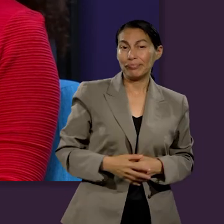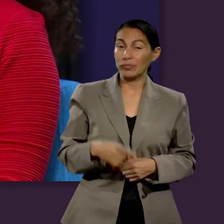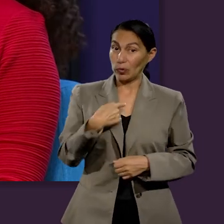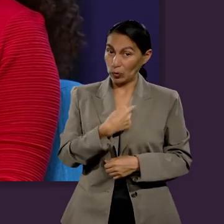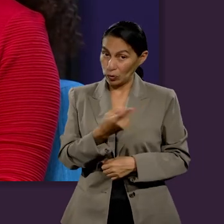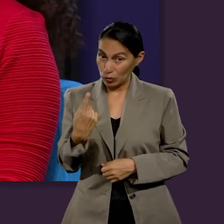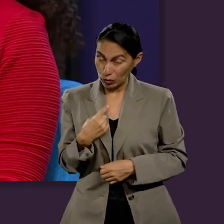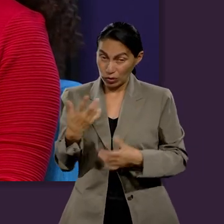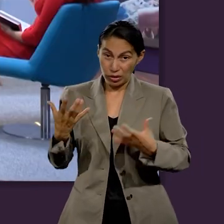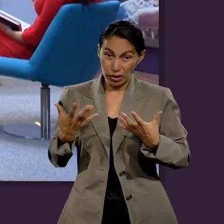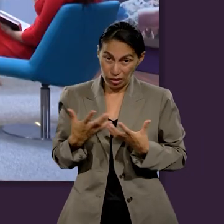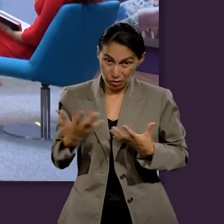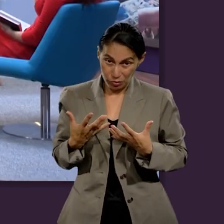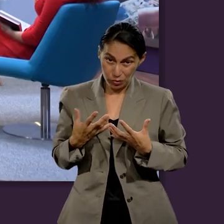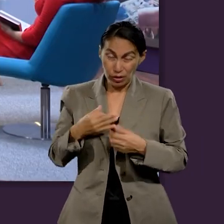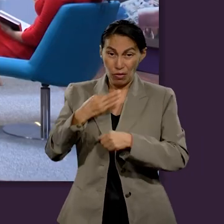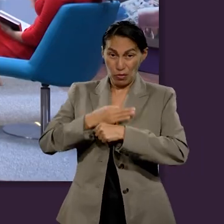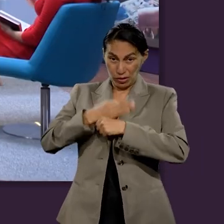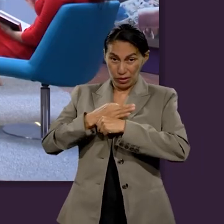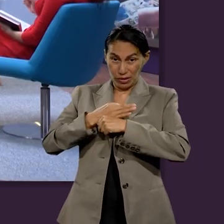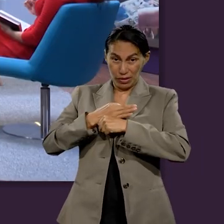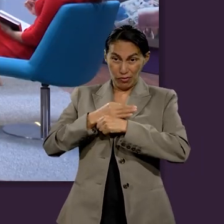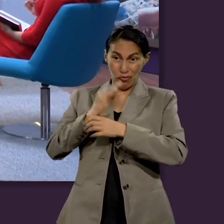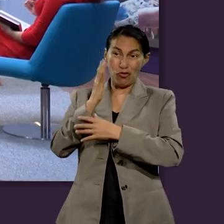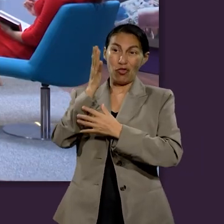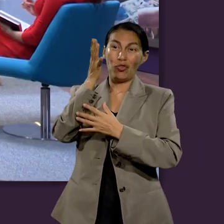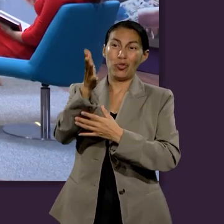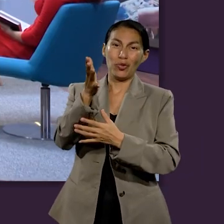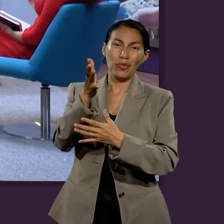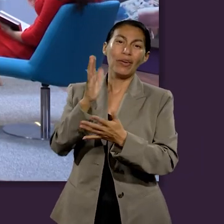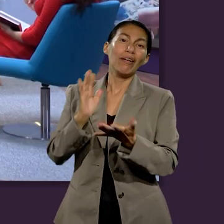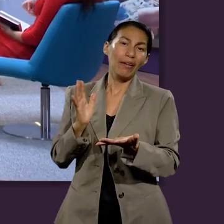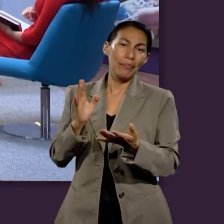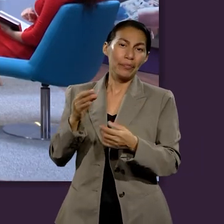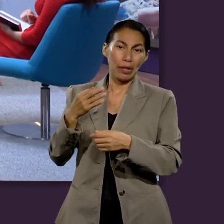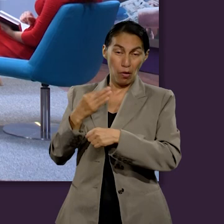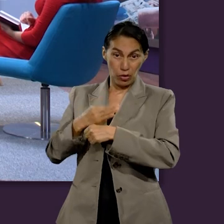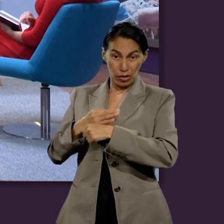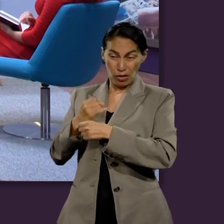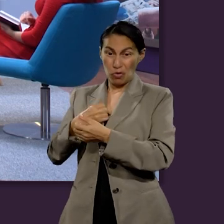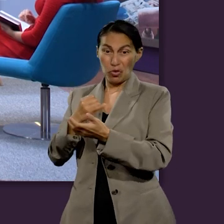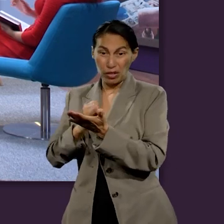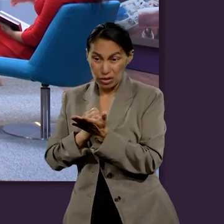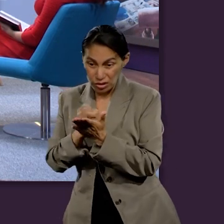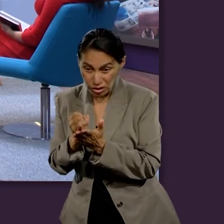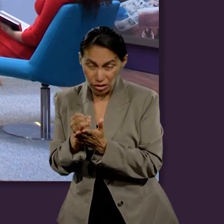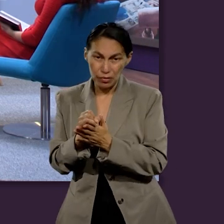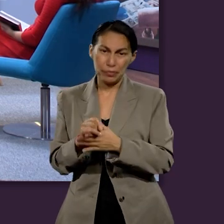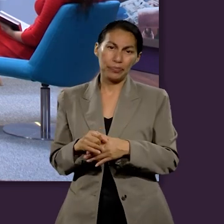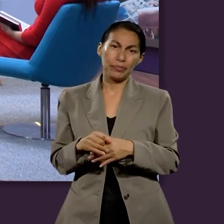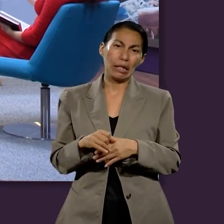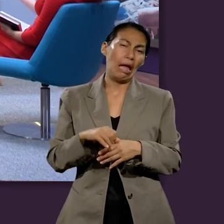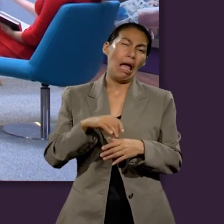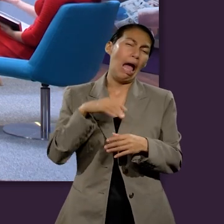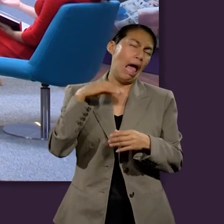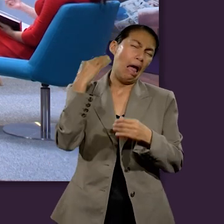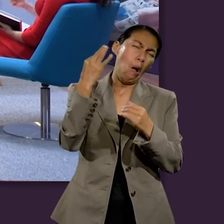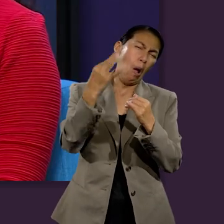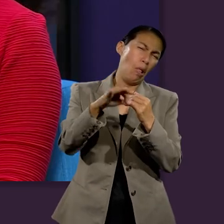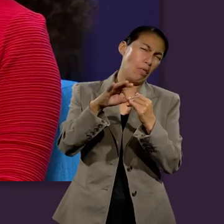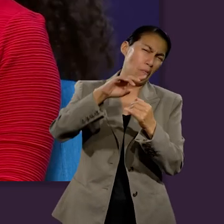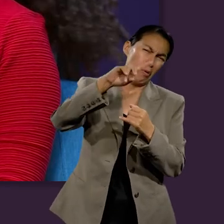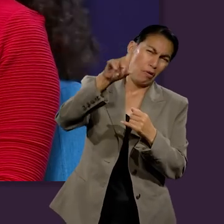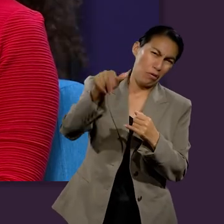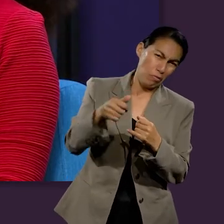Nos damos cuenta entonces que nuestro destino se define ahora en el presente. No es hasta mucho tiempo